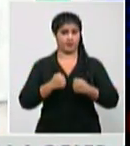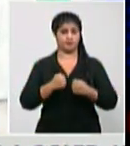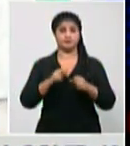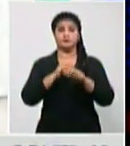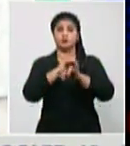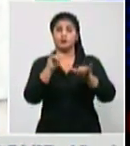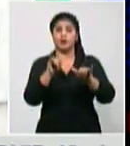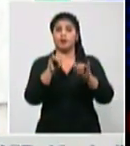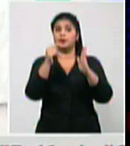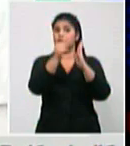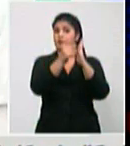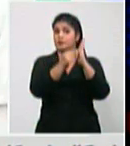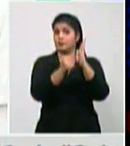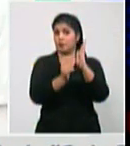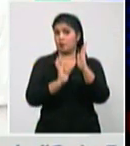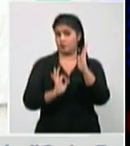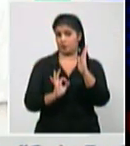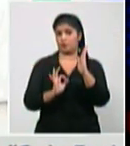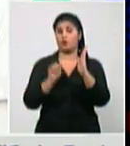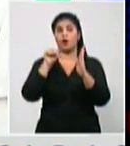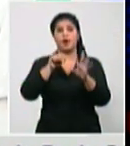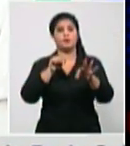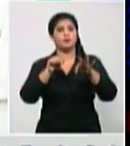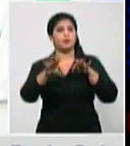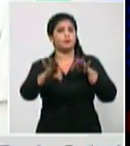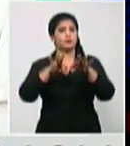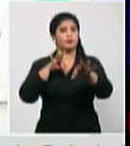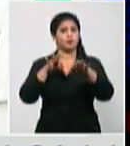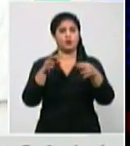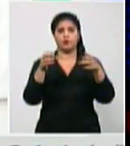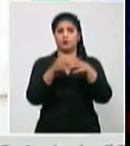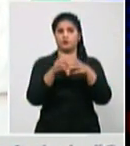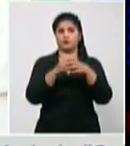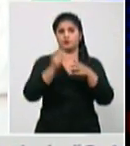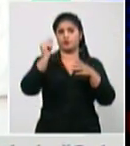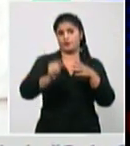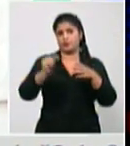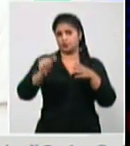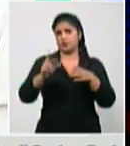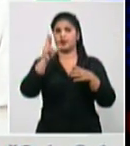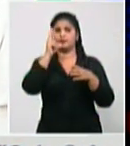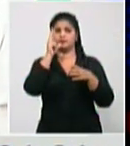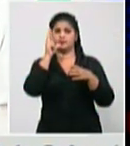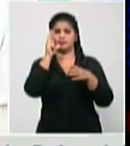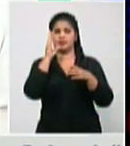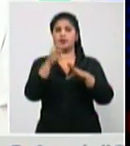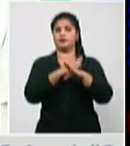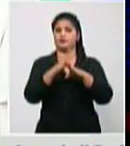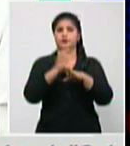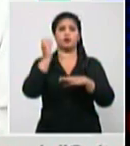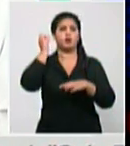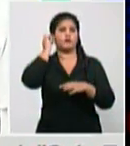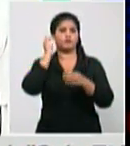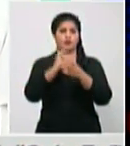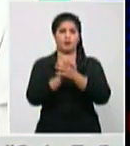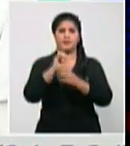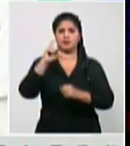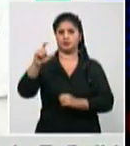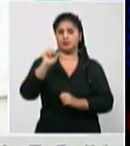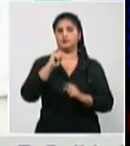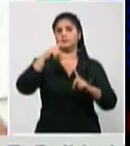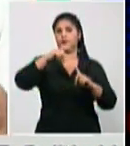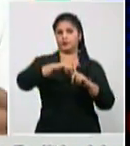pues ya están seleccionados un grupo de activistas de la Federación de Mujeres Cubanas de los CDR de la CTC de la ANAP